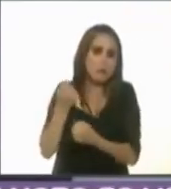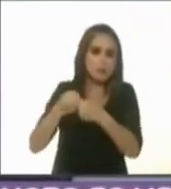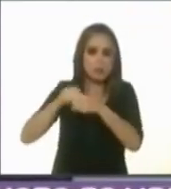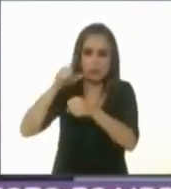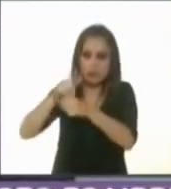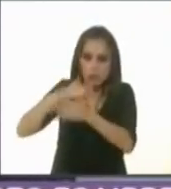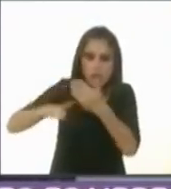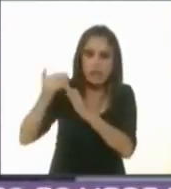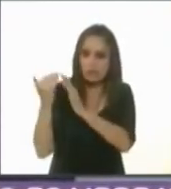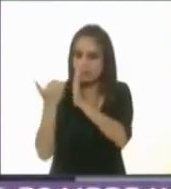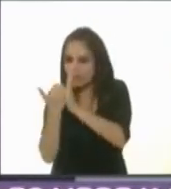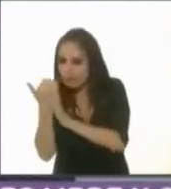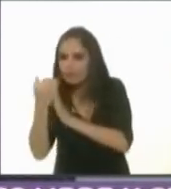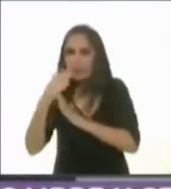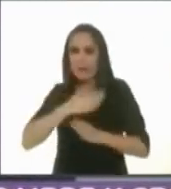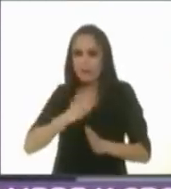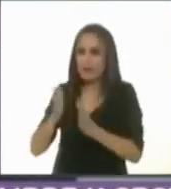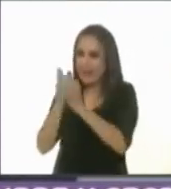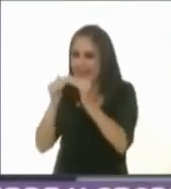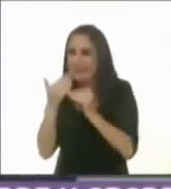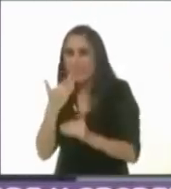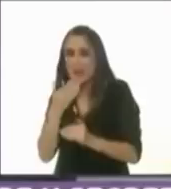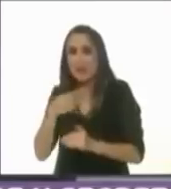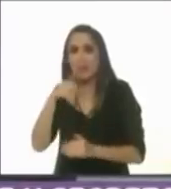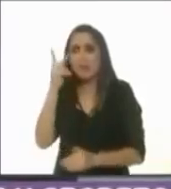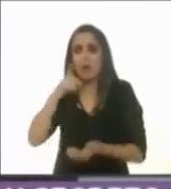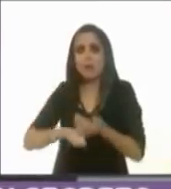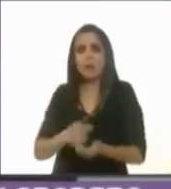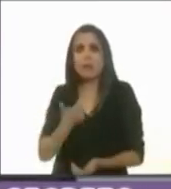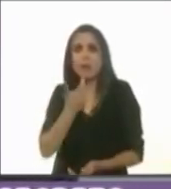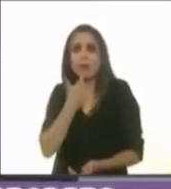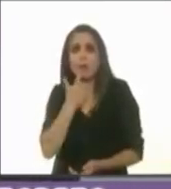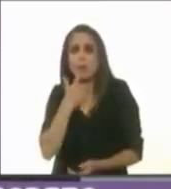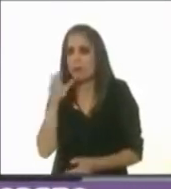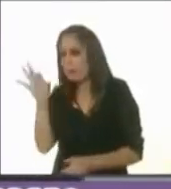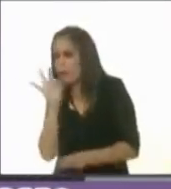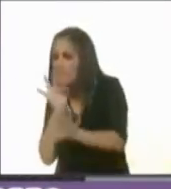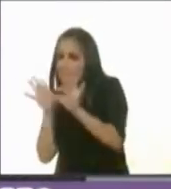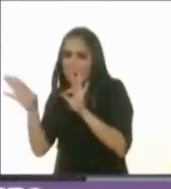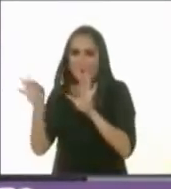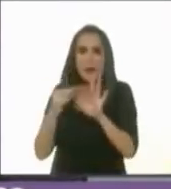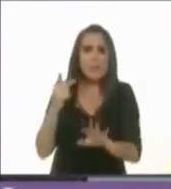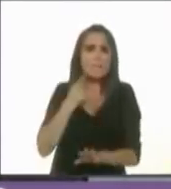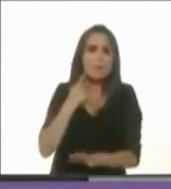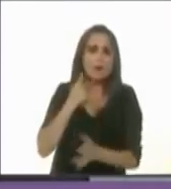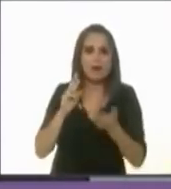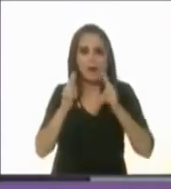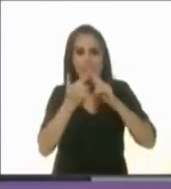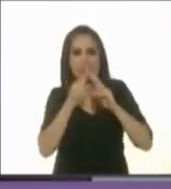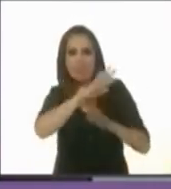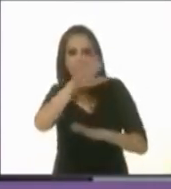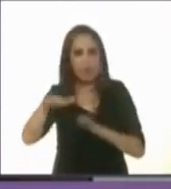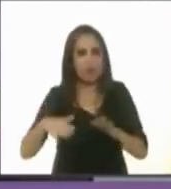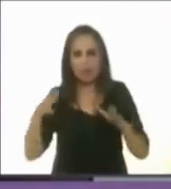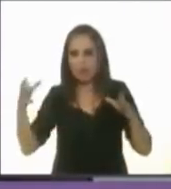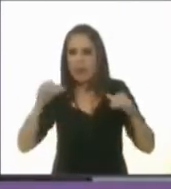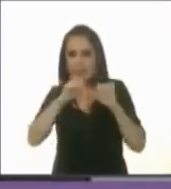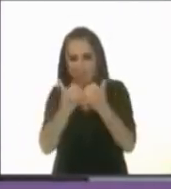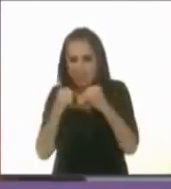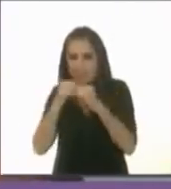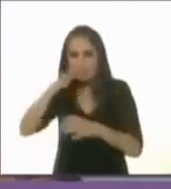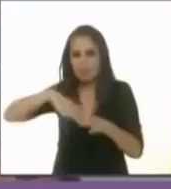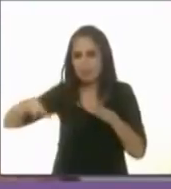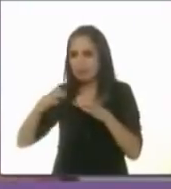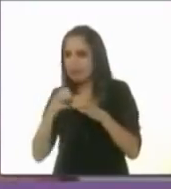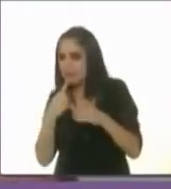progresista y democrática, el López Obradorismo usó personas y partidos, religiones y movimientos para entregárselos a